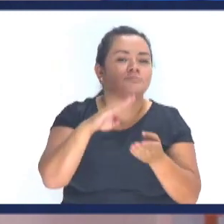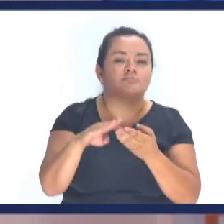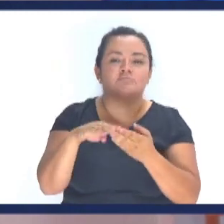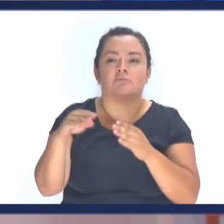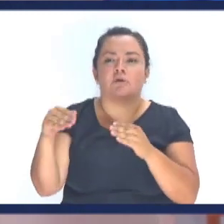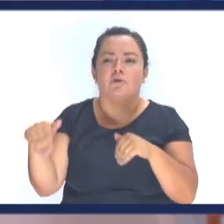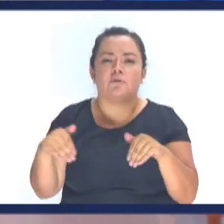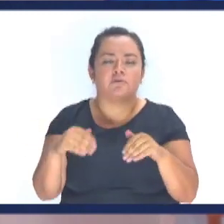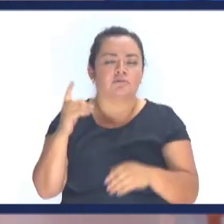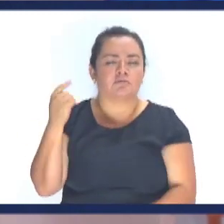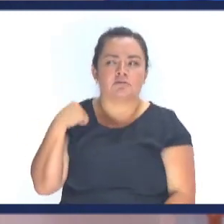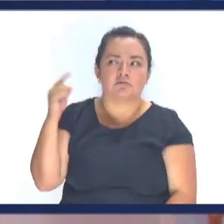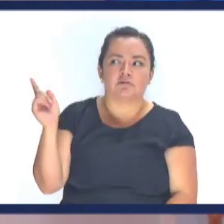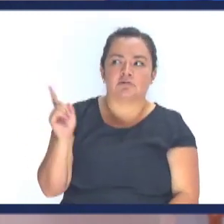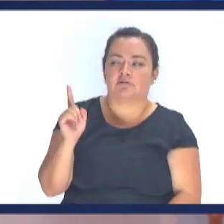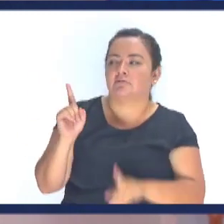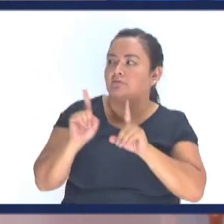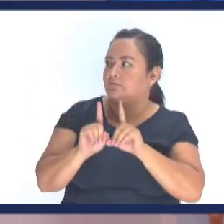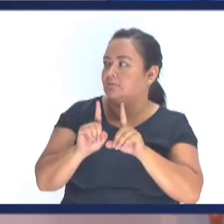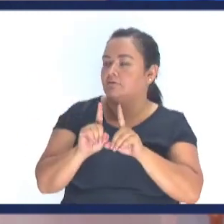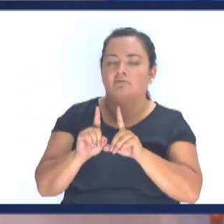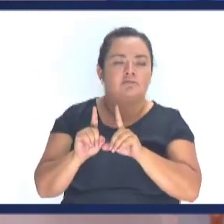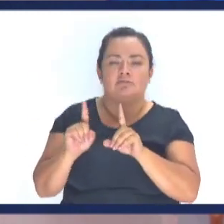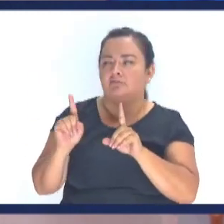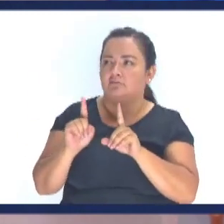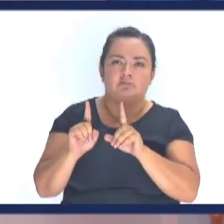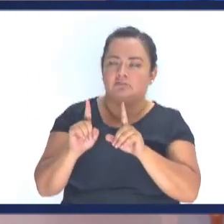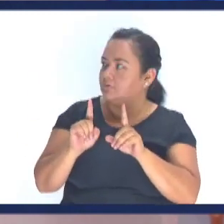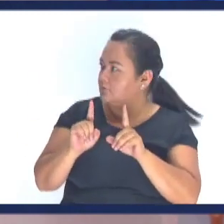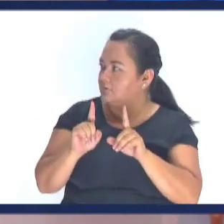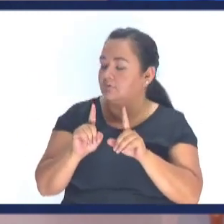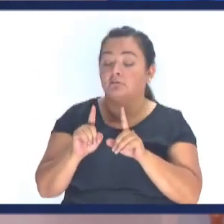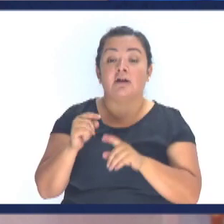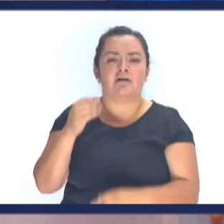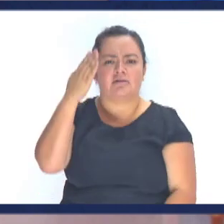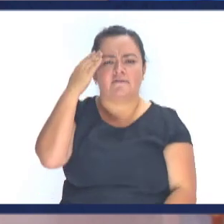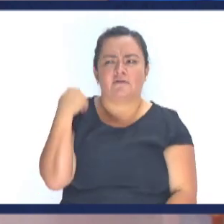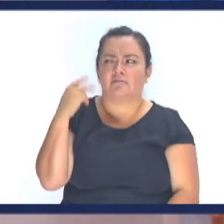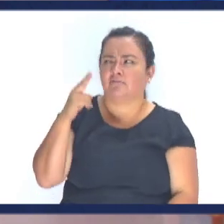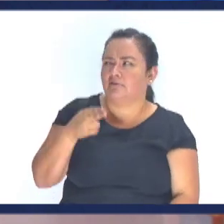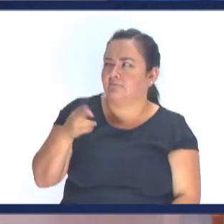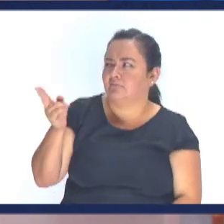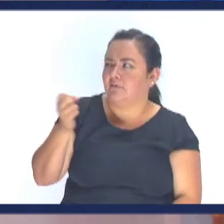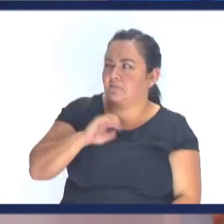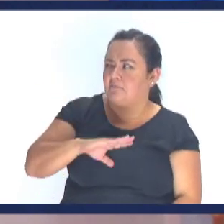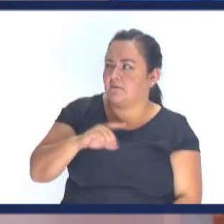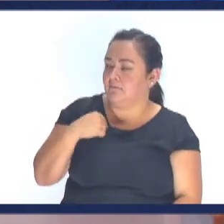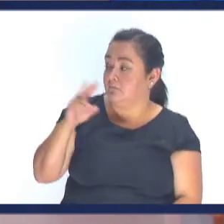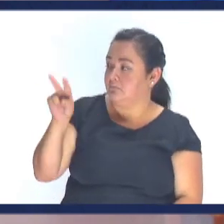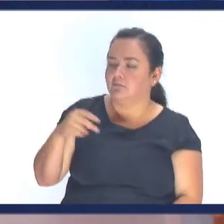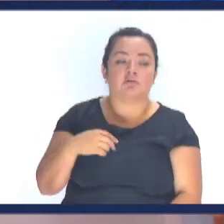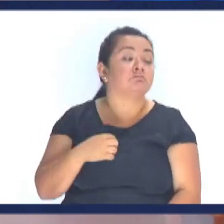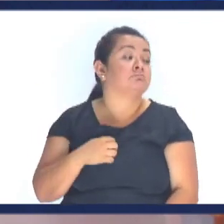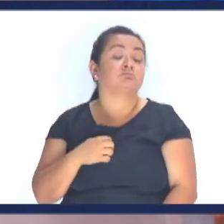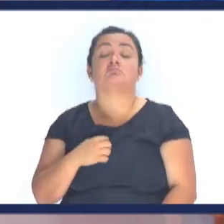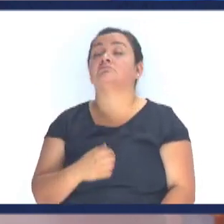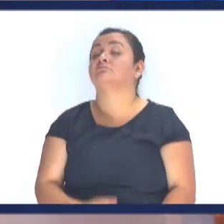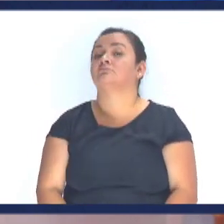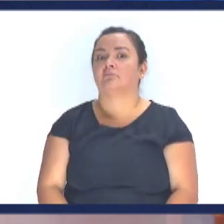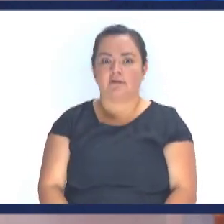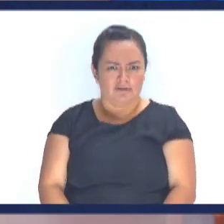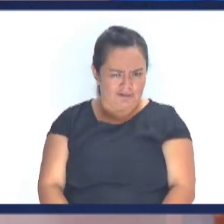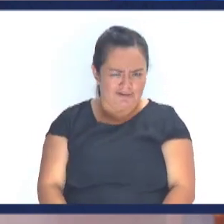pagando En juguetón La tenía específicamente Al lado Y no lo conoce No lo conoce Es que la gente